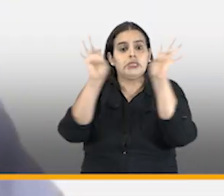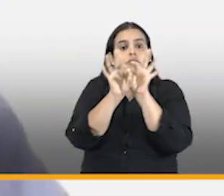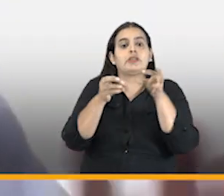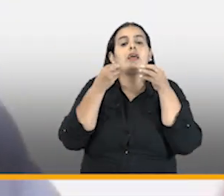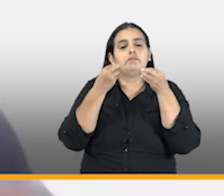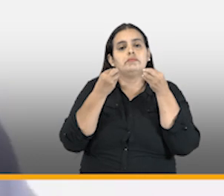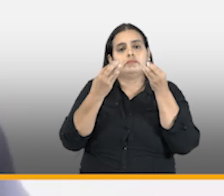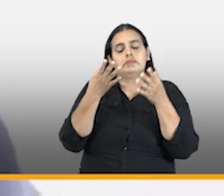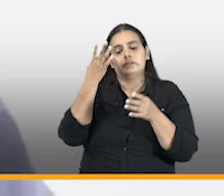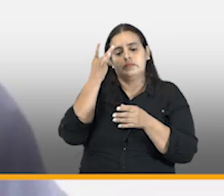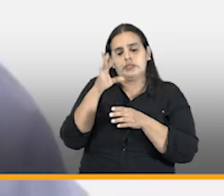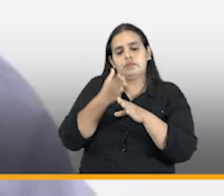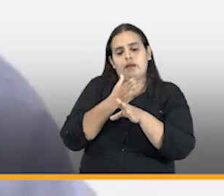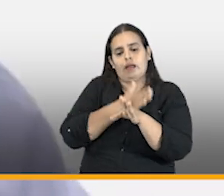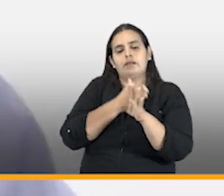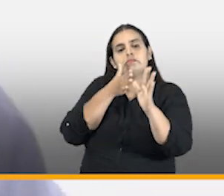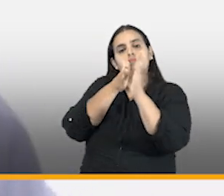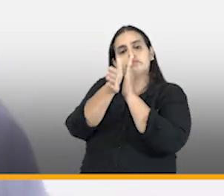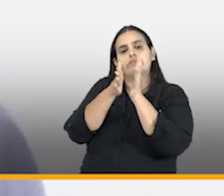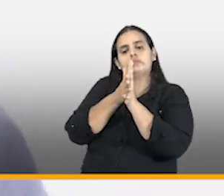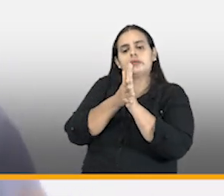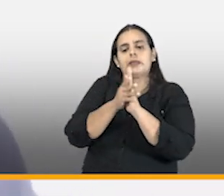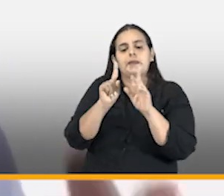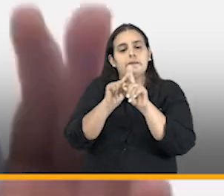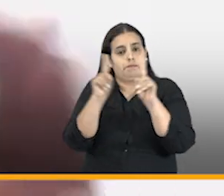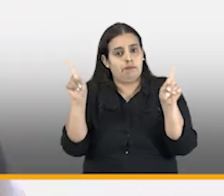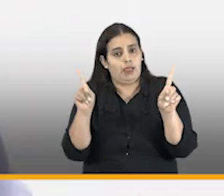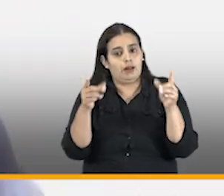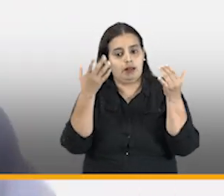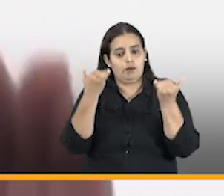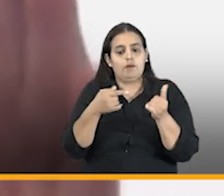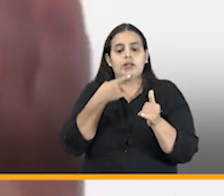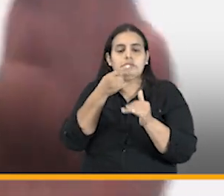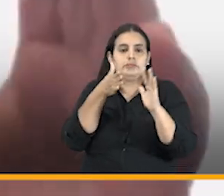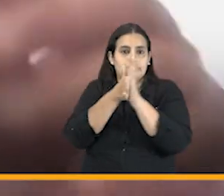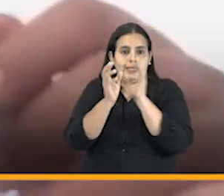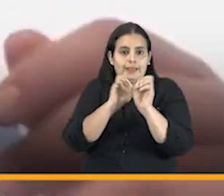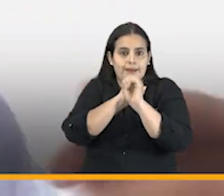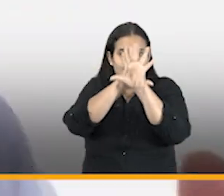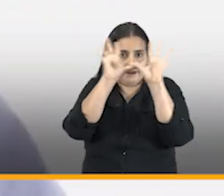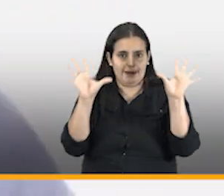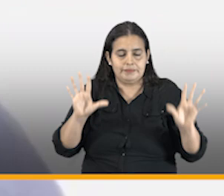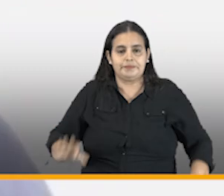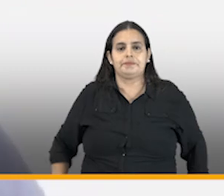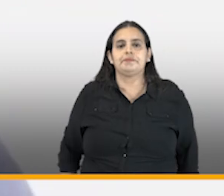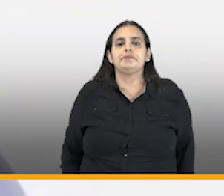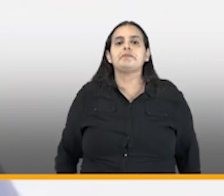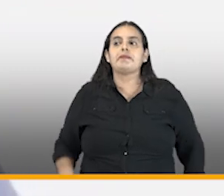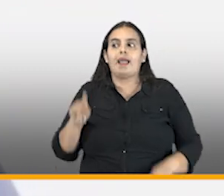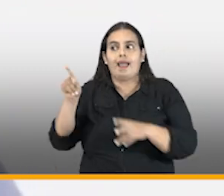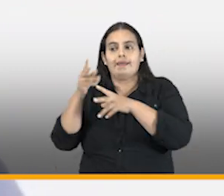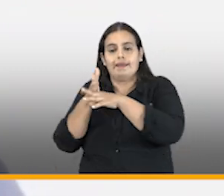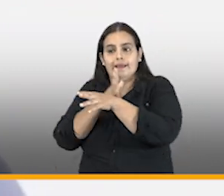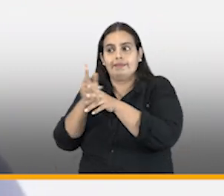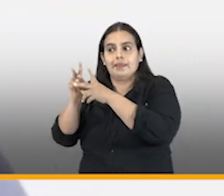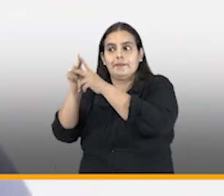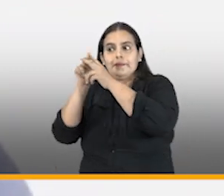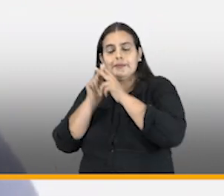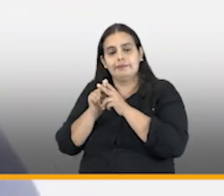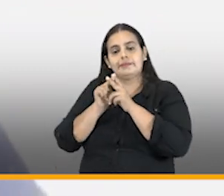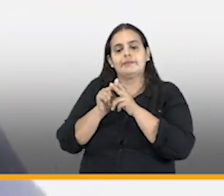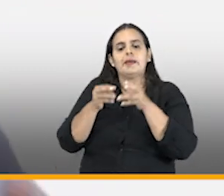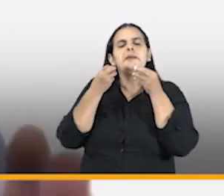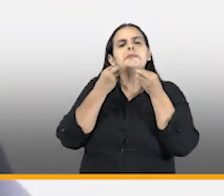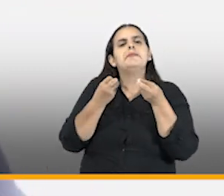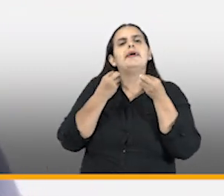quizá ya hice referencia a ella pero voy a decirlo con mayor claridad el crédito fue contratado